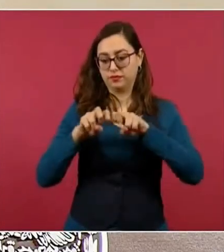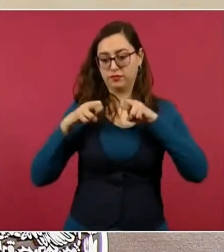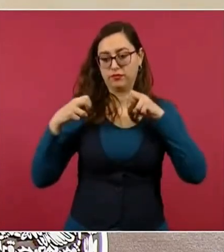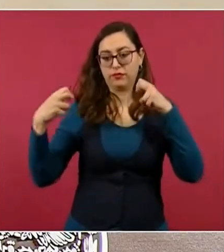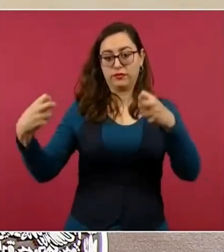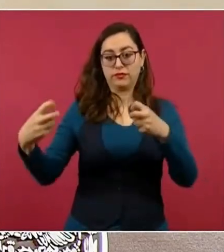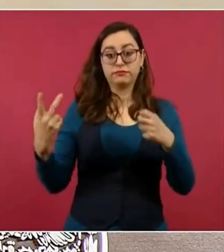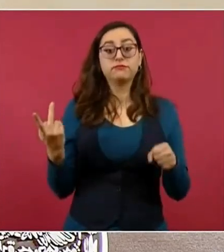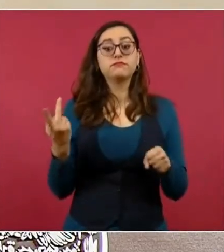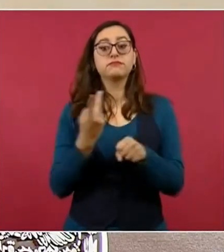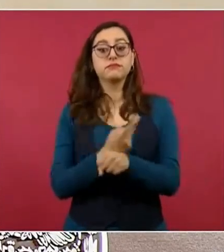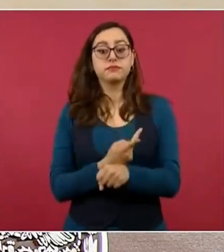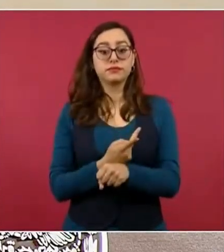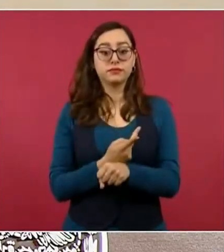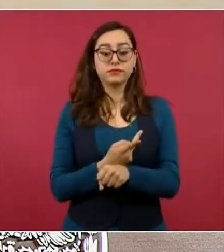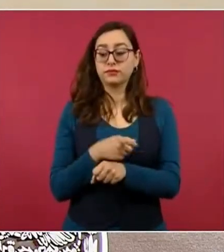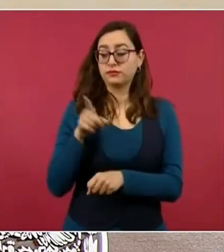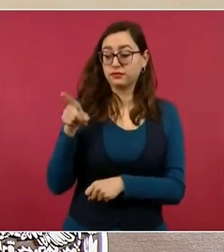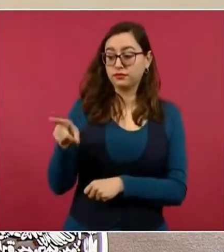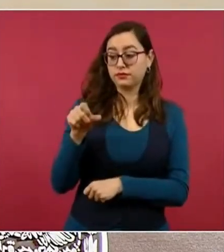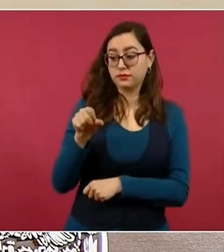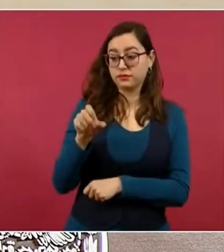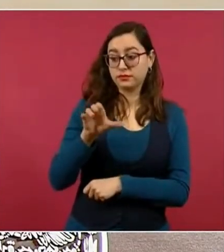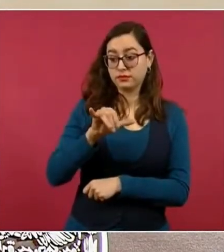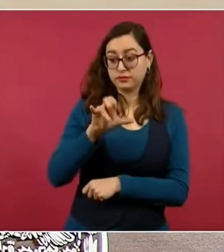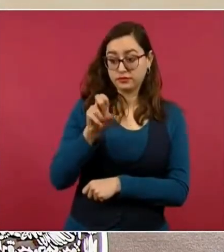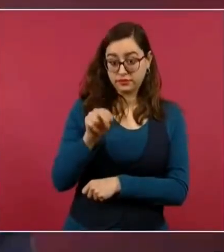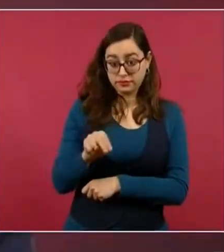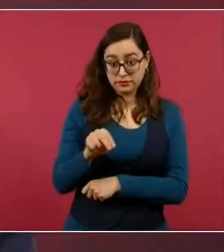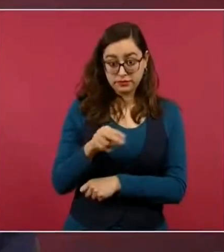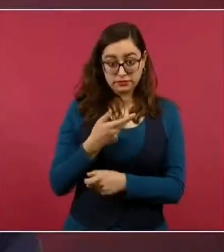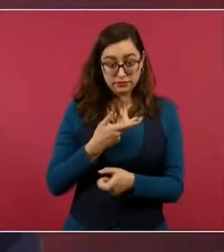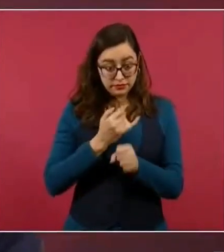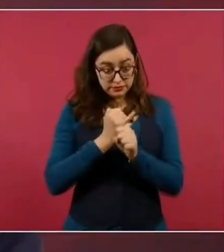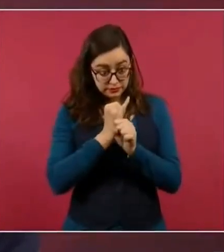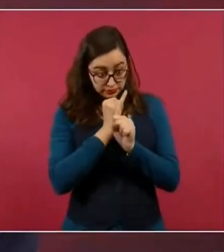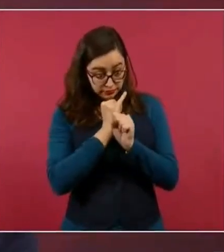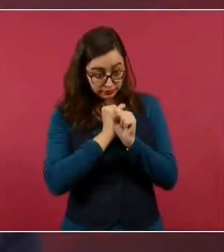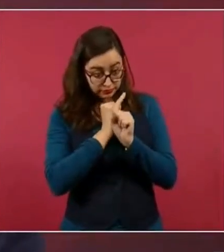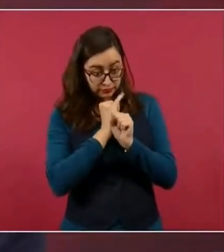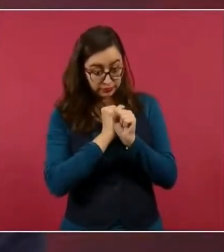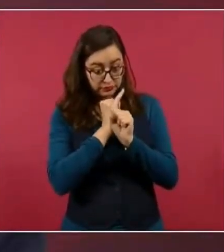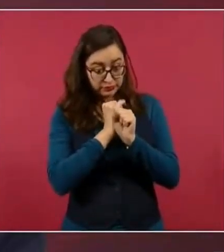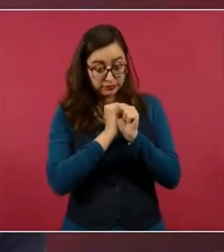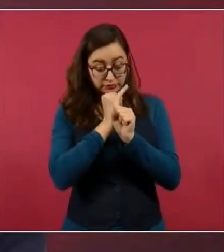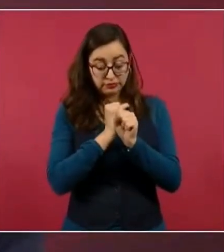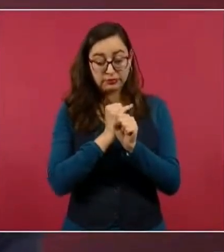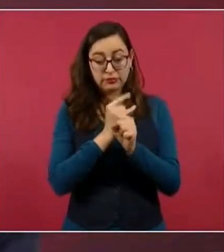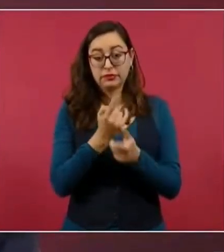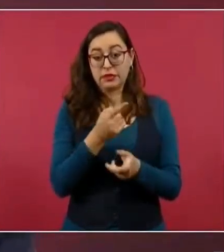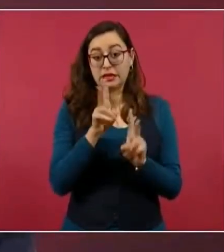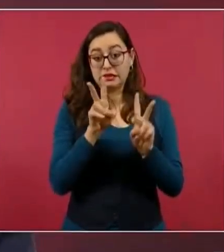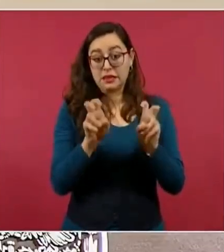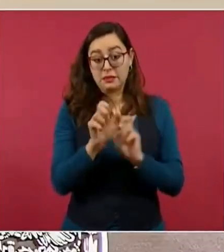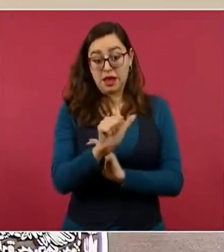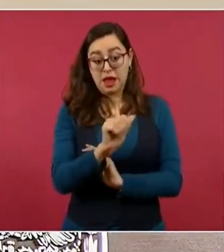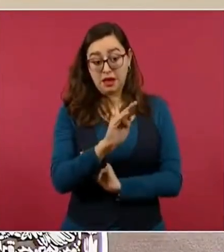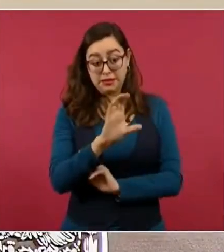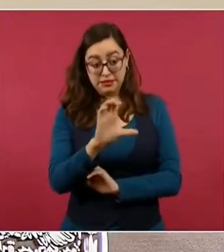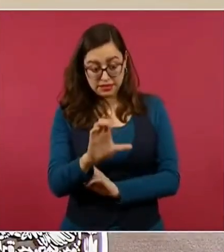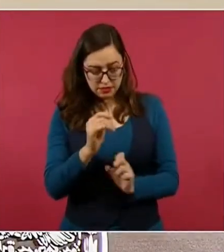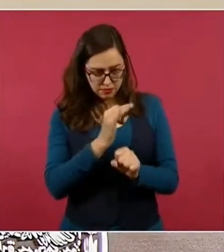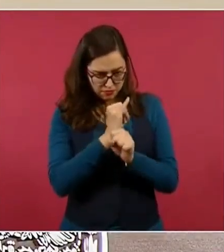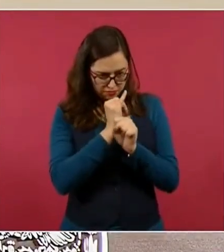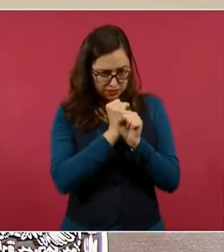tuvo la facultad de hacer una investigación, como si fuera un ministerio público, fue justamente para ABC. Después de esa investigación,